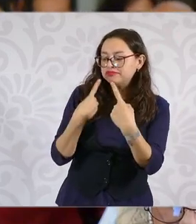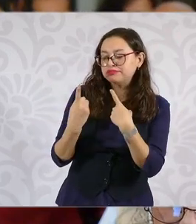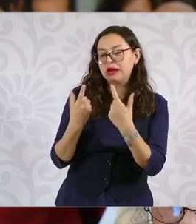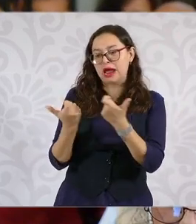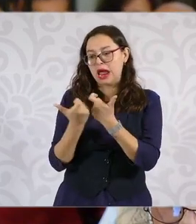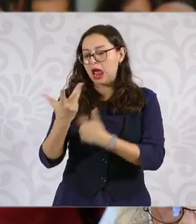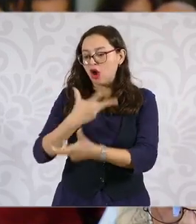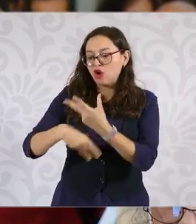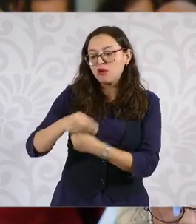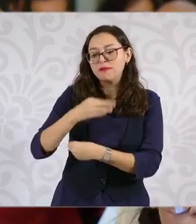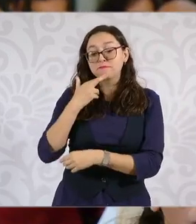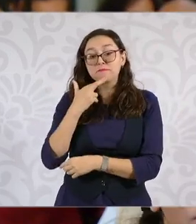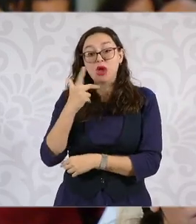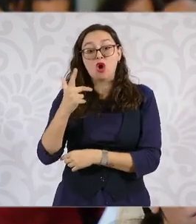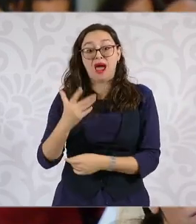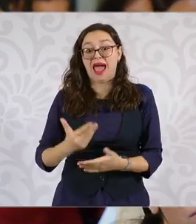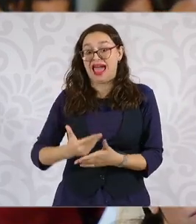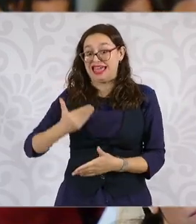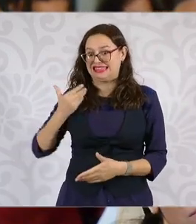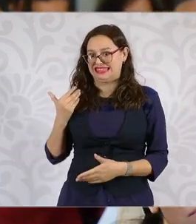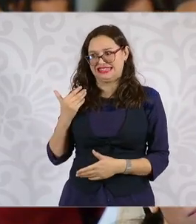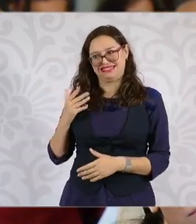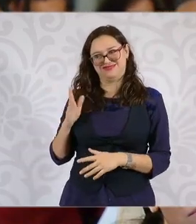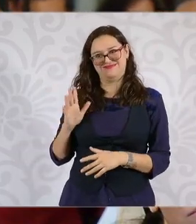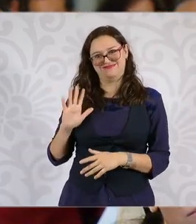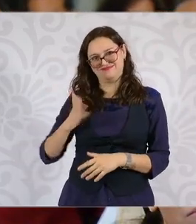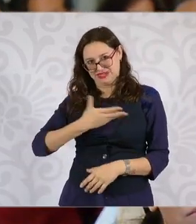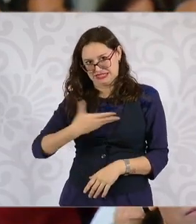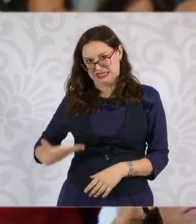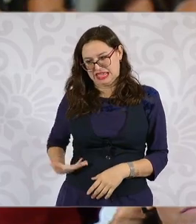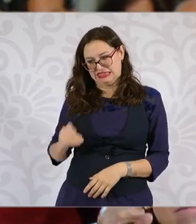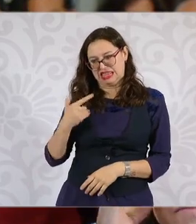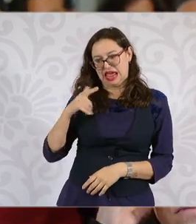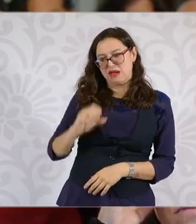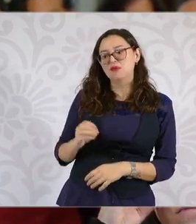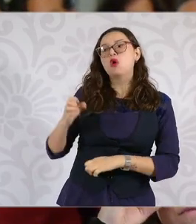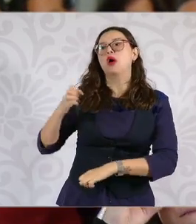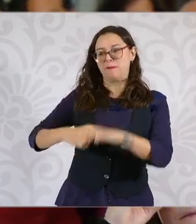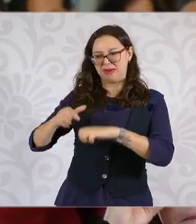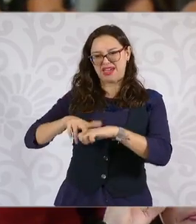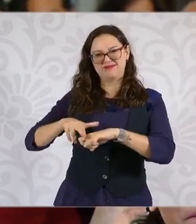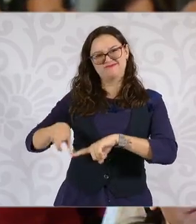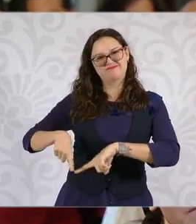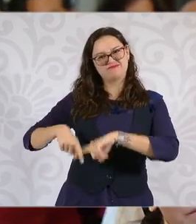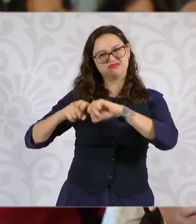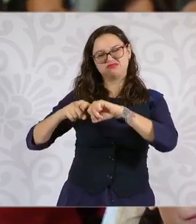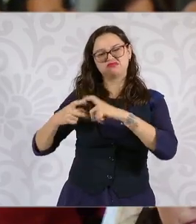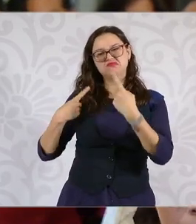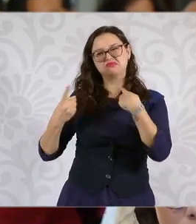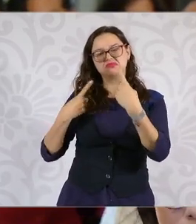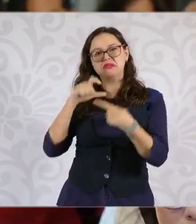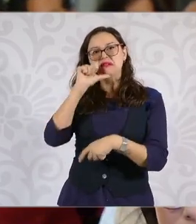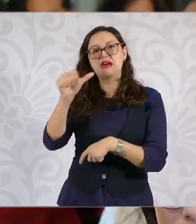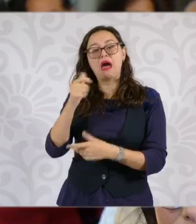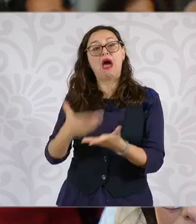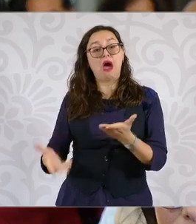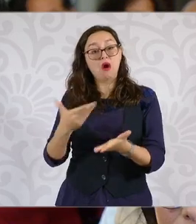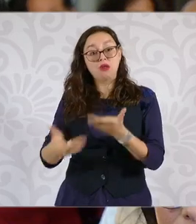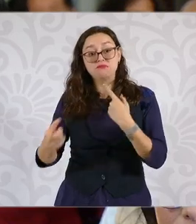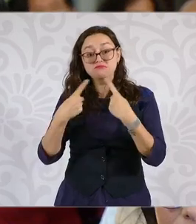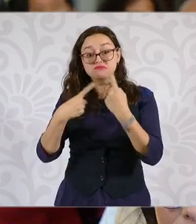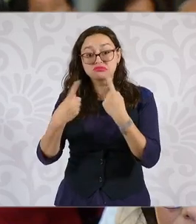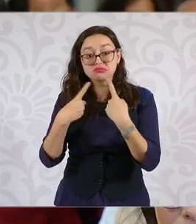se despausó ya la relación con el embajador de Estados Unidos y si fuera de este acuerdo llegó a un acuerdo que no fuera